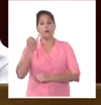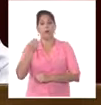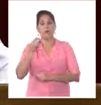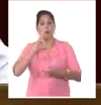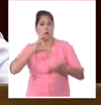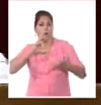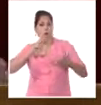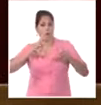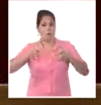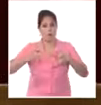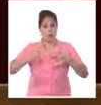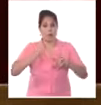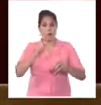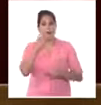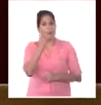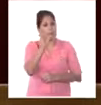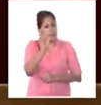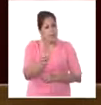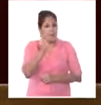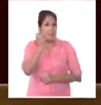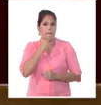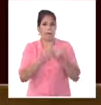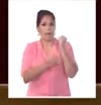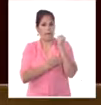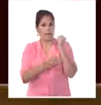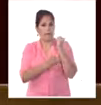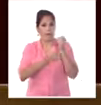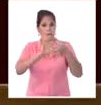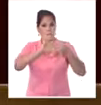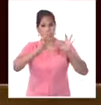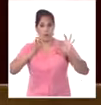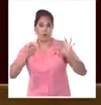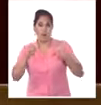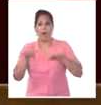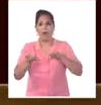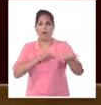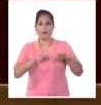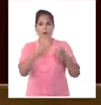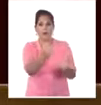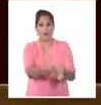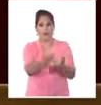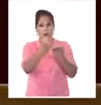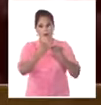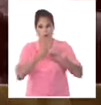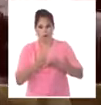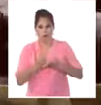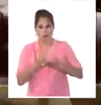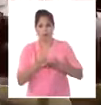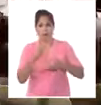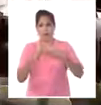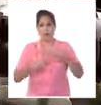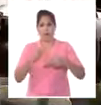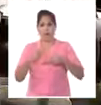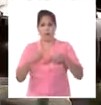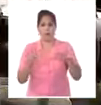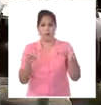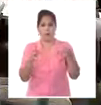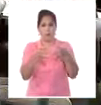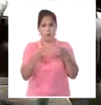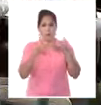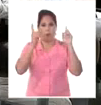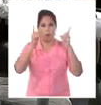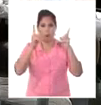complejo. Que cada vez son más fuertes y coordinadas las acciones de solidaridad que desarrollan las fuerzas políticas,